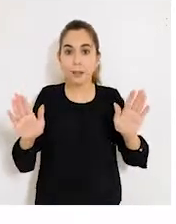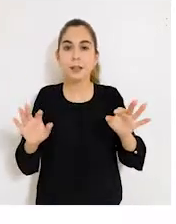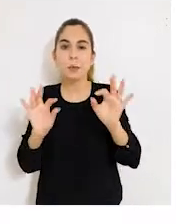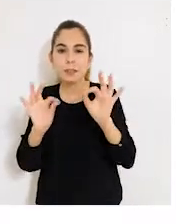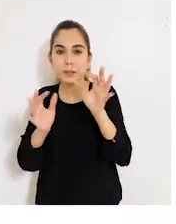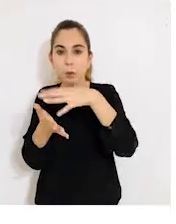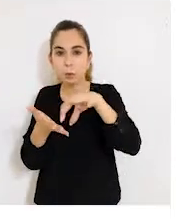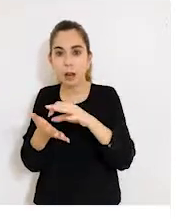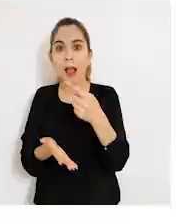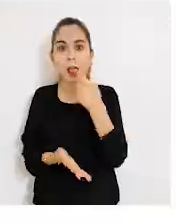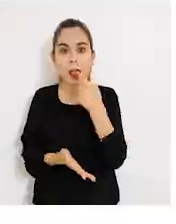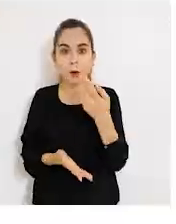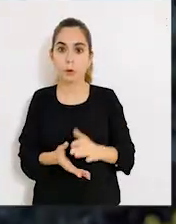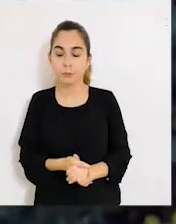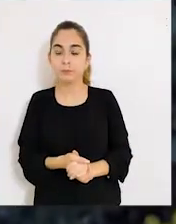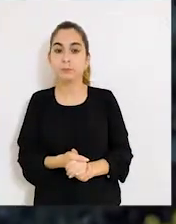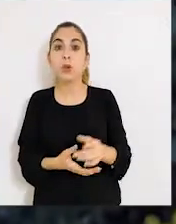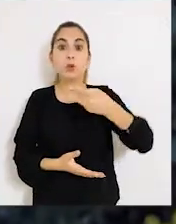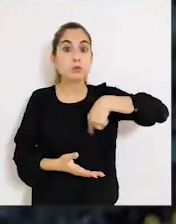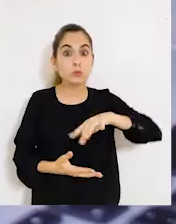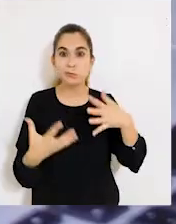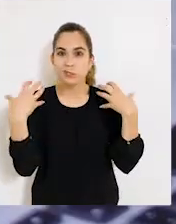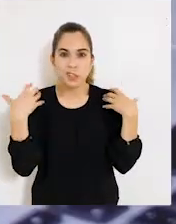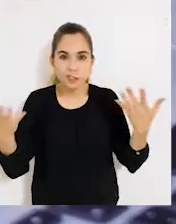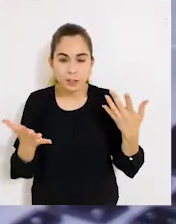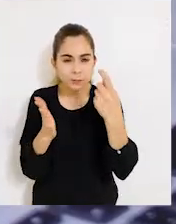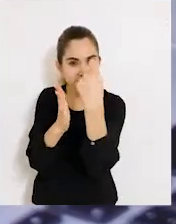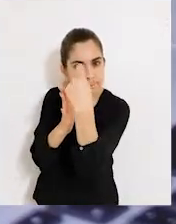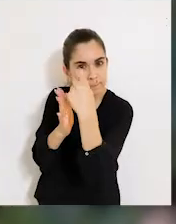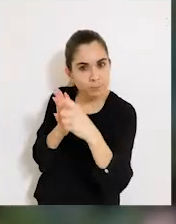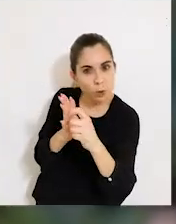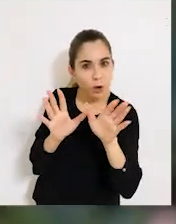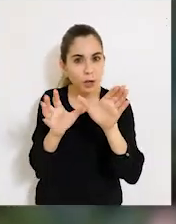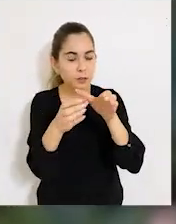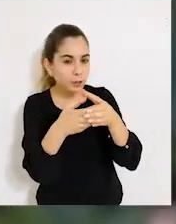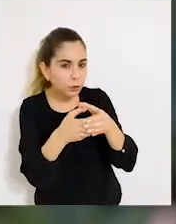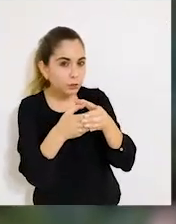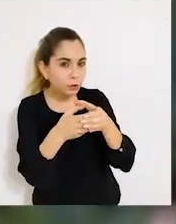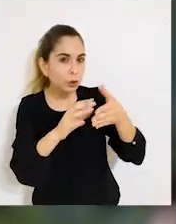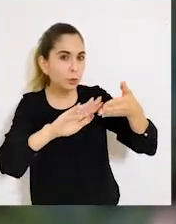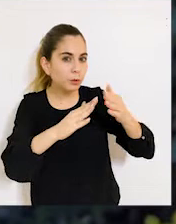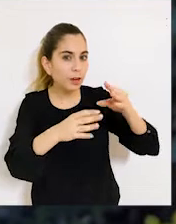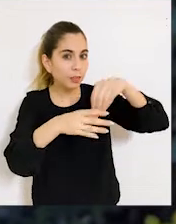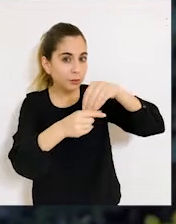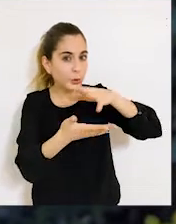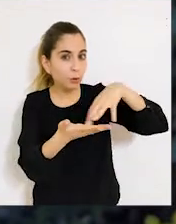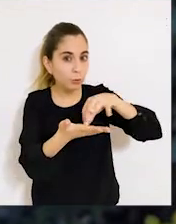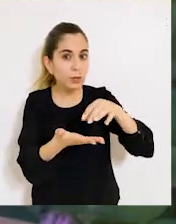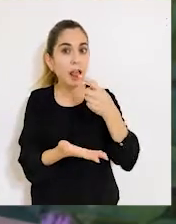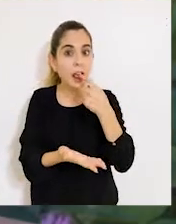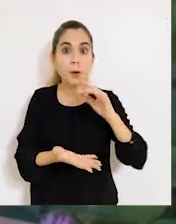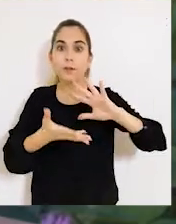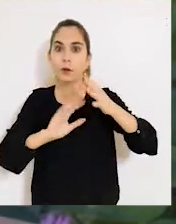la LEGUA. Nosotros tuvimos que catastrar a organizaciones territoriales, comunitarias, dentro de la LEGUA, de forma